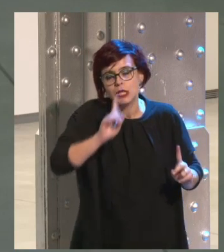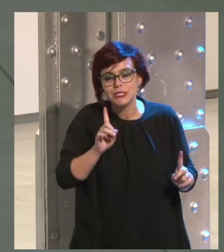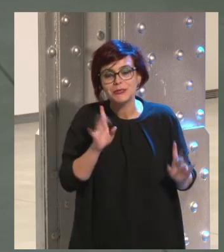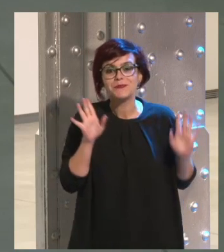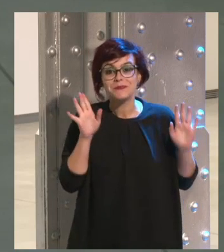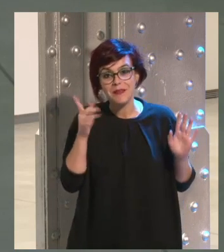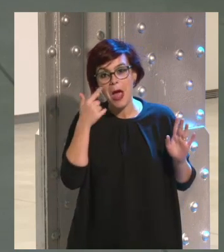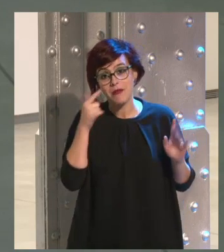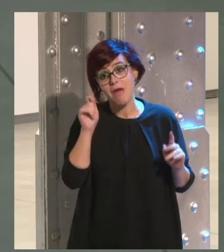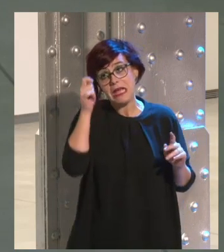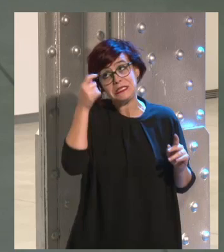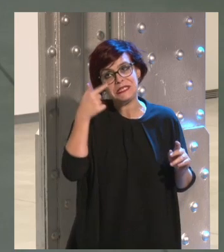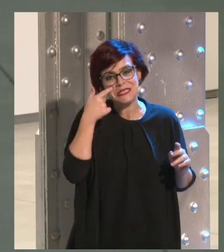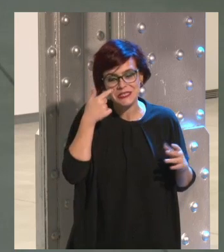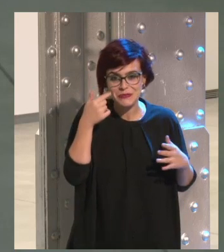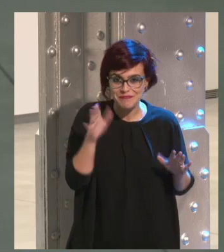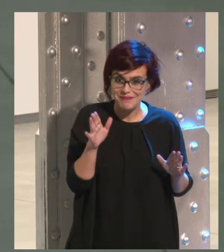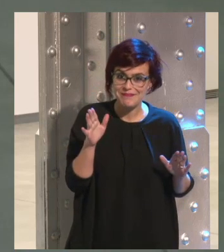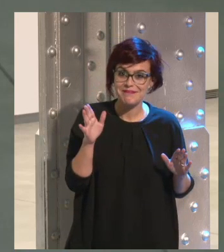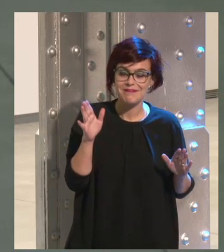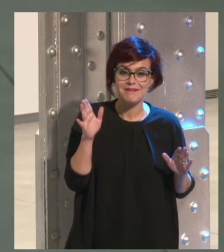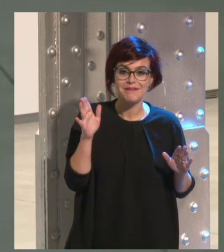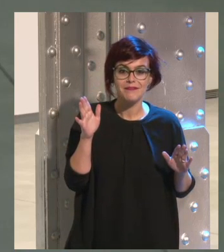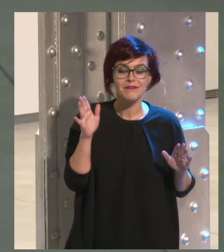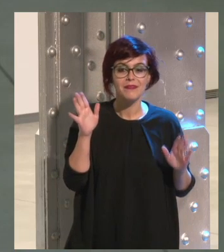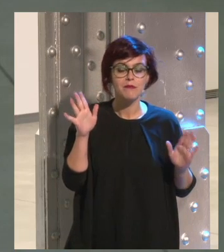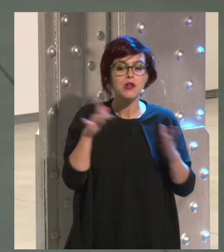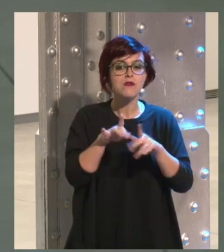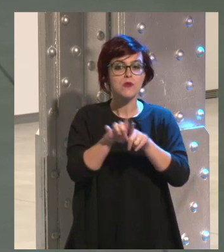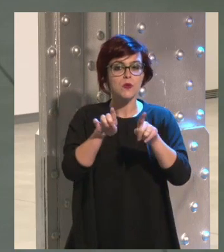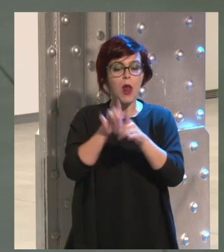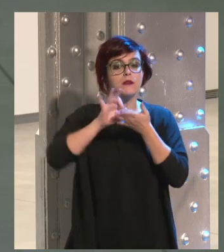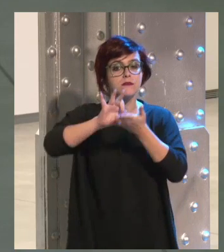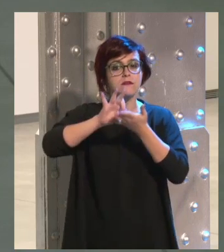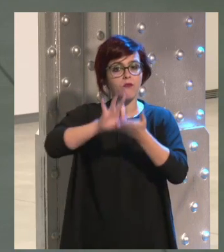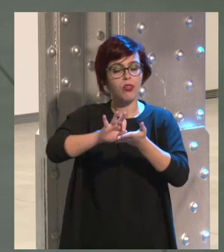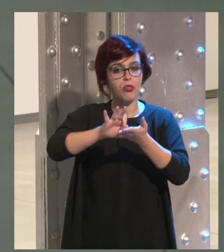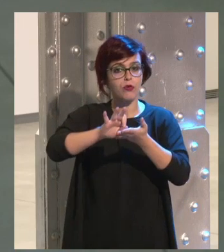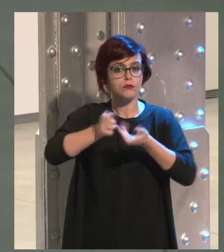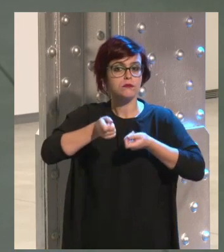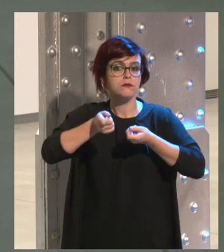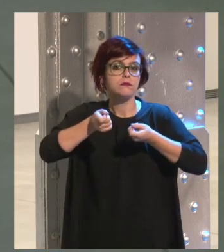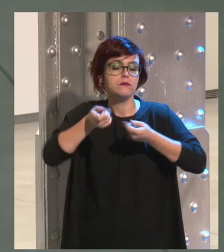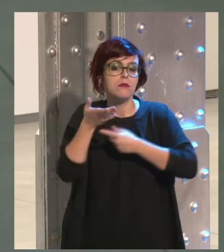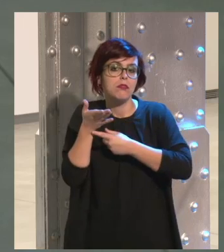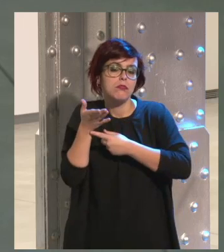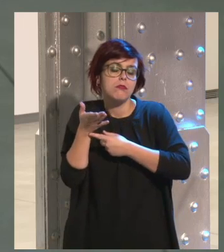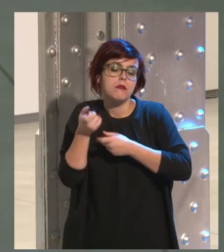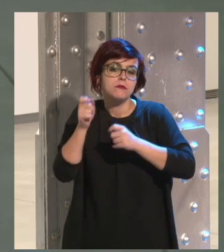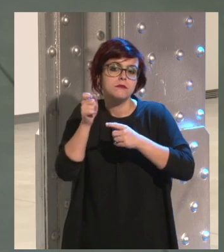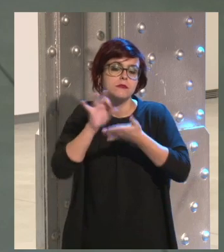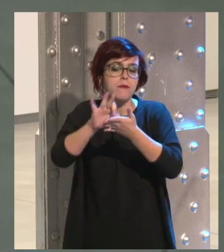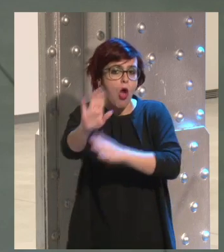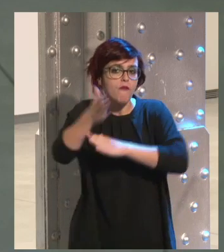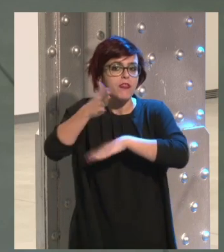tendríamos mucho éxito, pero sí que te da una serie de servicios que te protegen ante este tipo de situaciones.